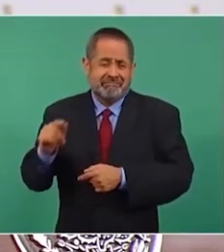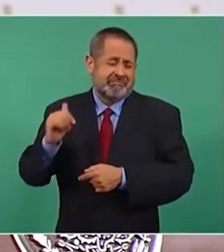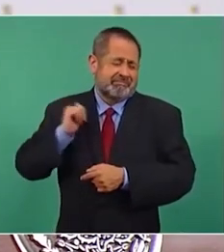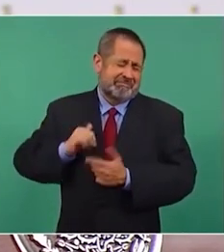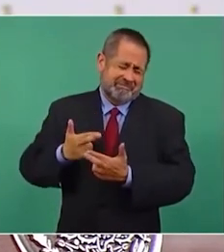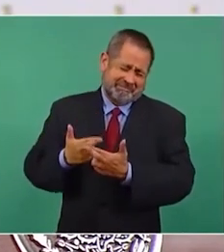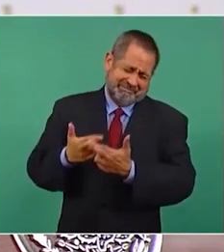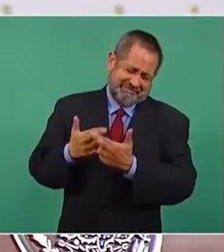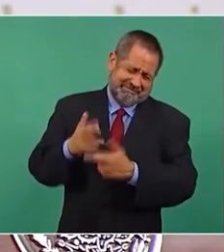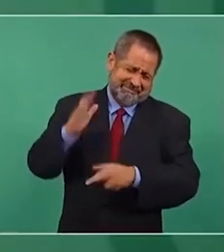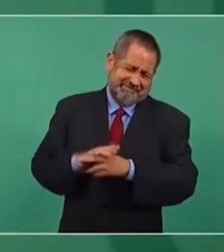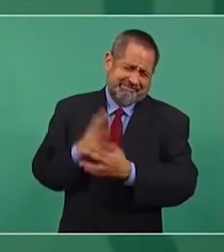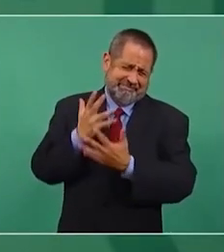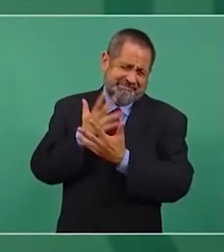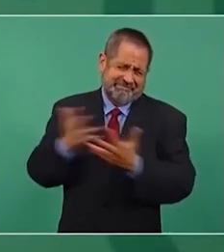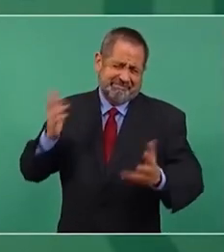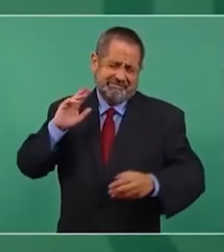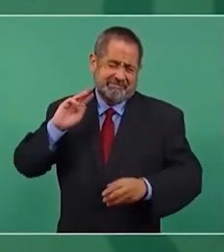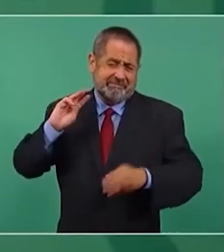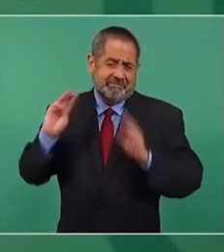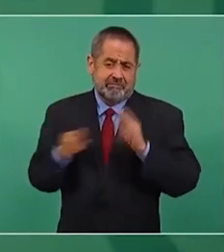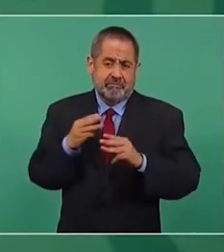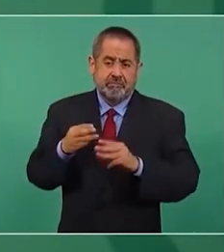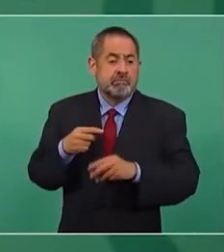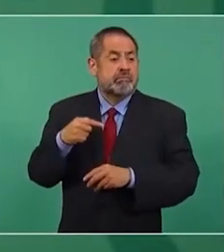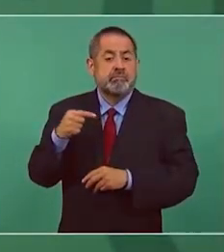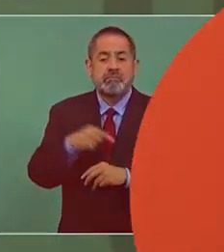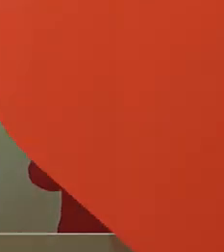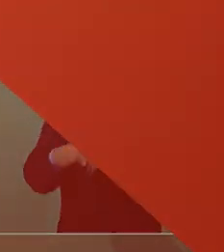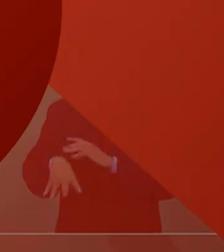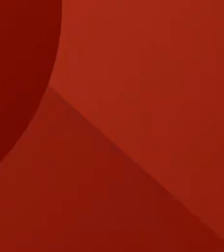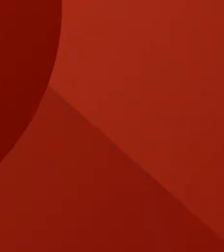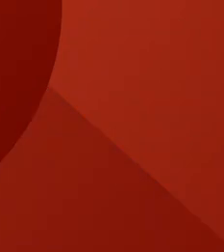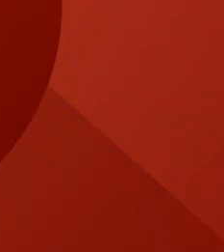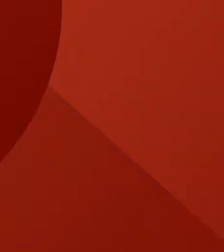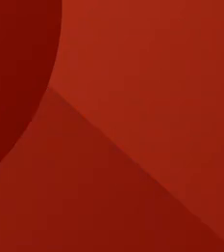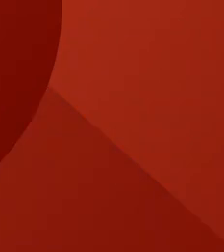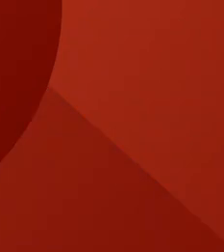mundo lo agotaron lo achicaron